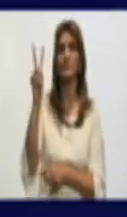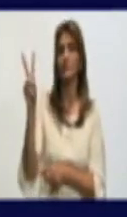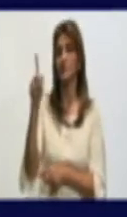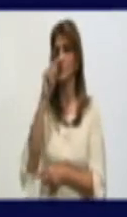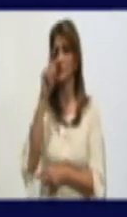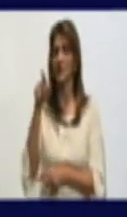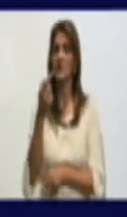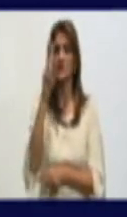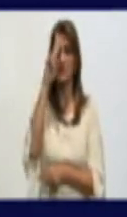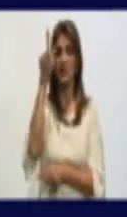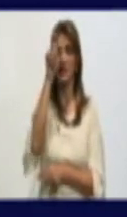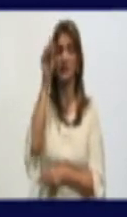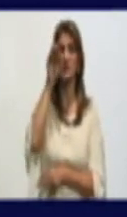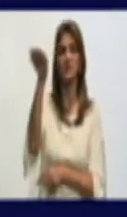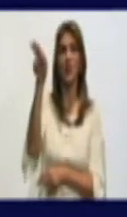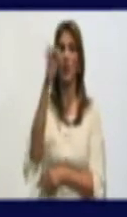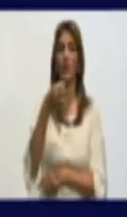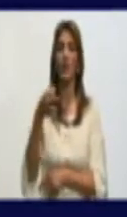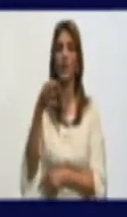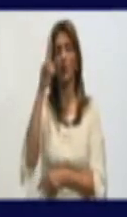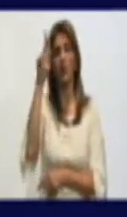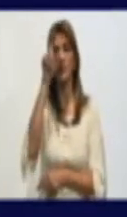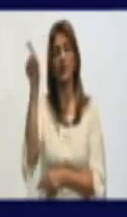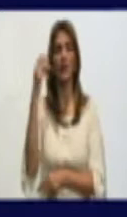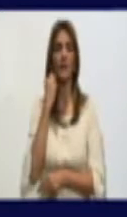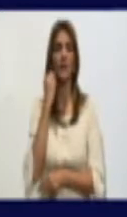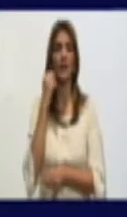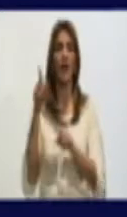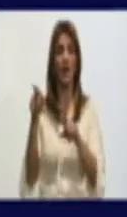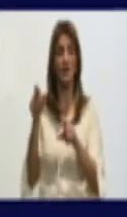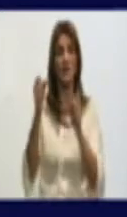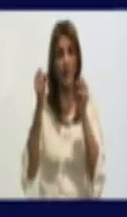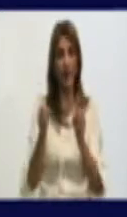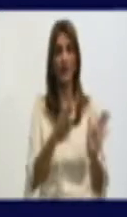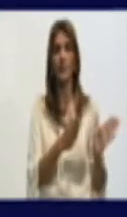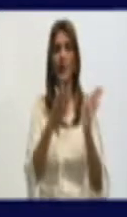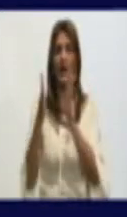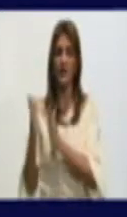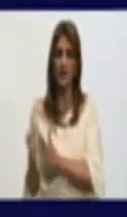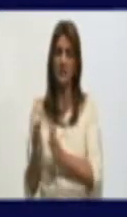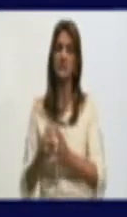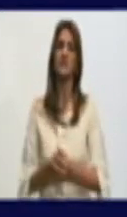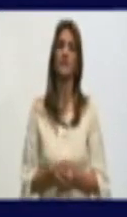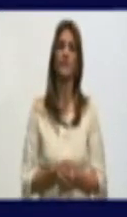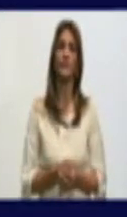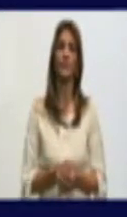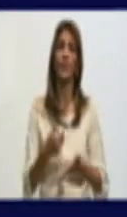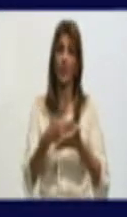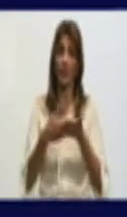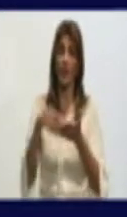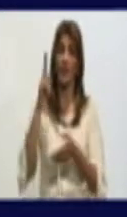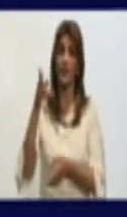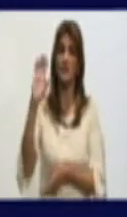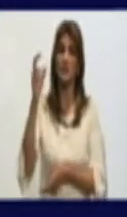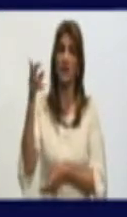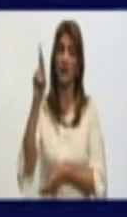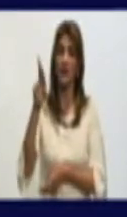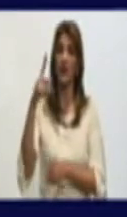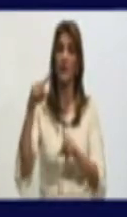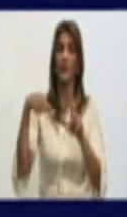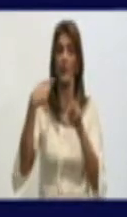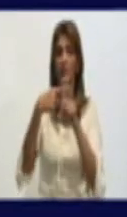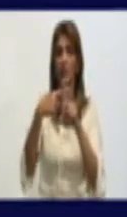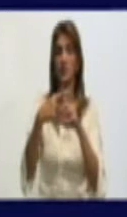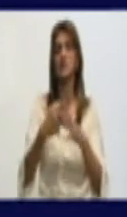en el Hospital Celia Sánchez Manduley, donde permanece ahí. Se confirma su PCR positivo. El a la sala de vigilancia